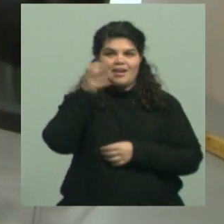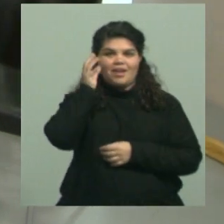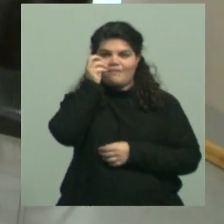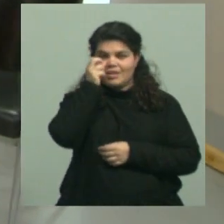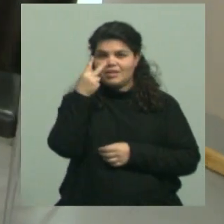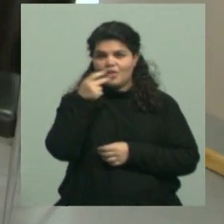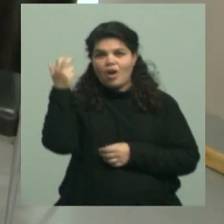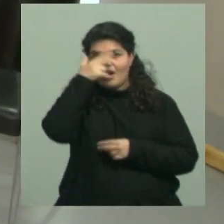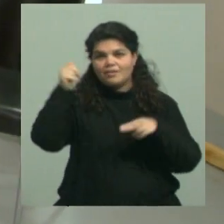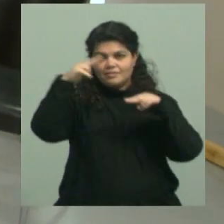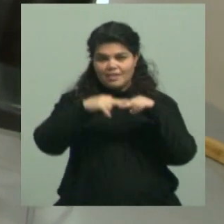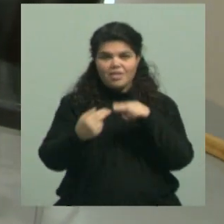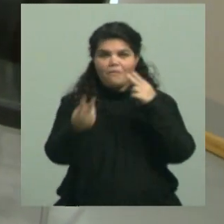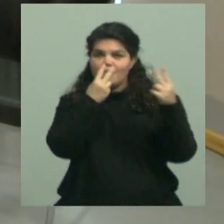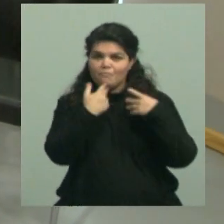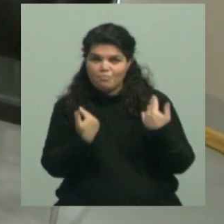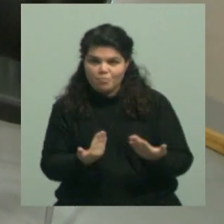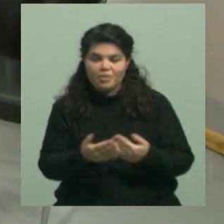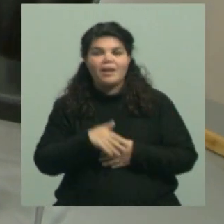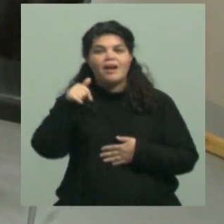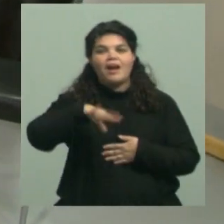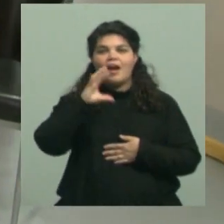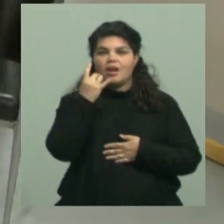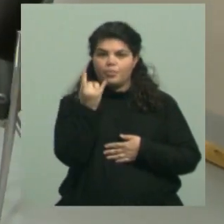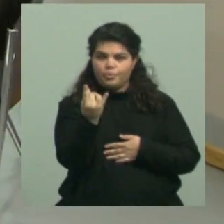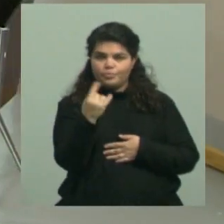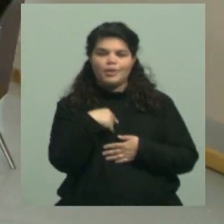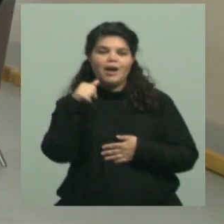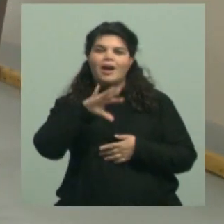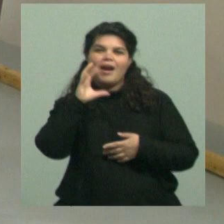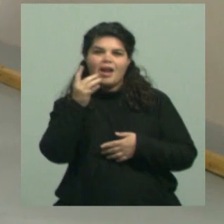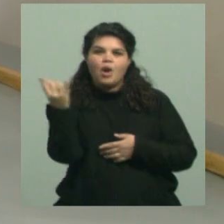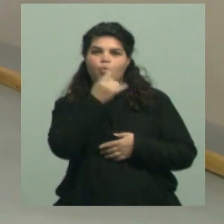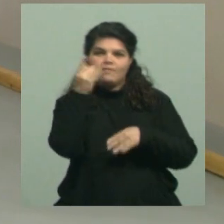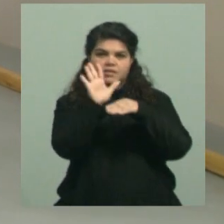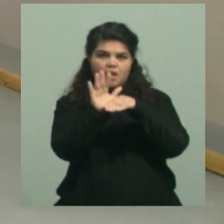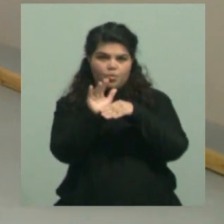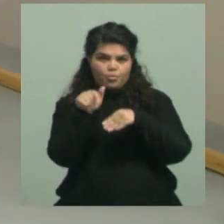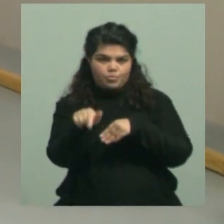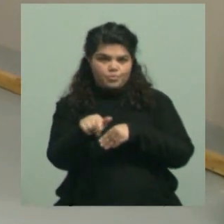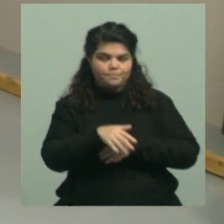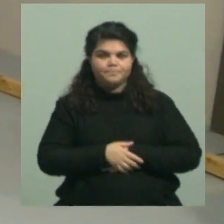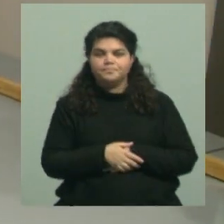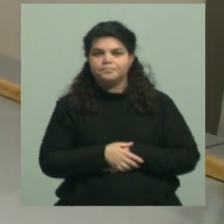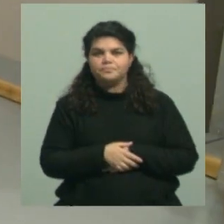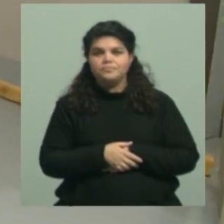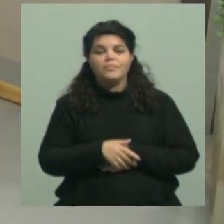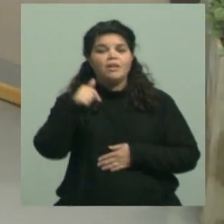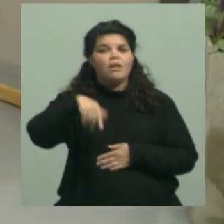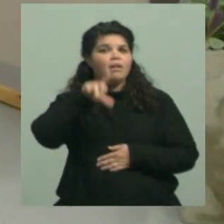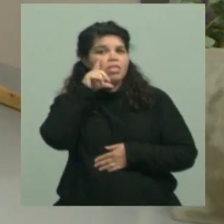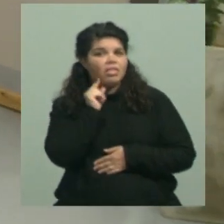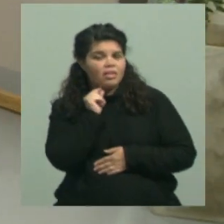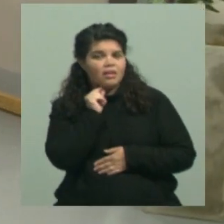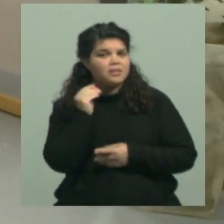HD. Aquí estamos desde Señalú, el canal del Sistema de Medios de la Universidad Nacional de Cuyo. Hoy tenemos un programa